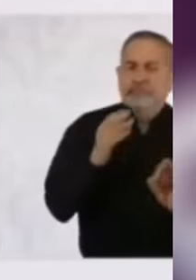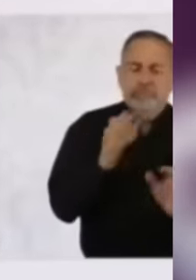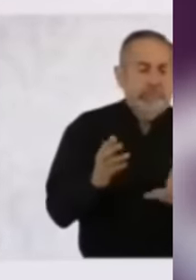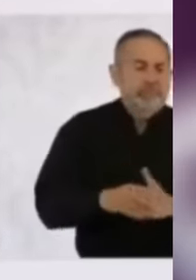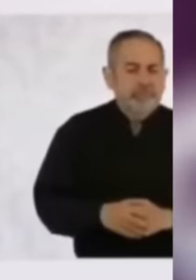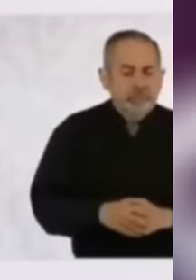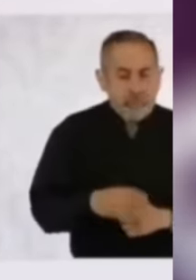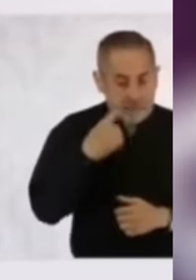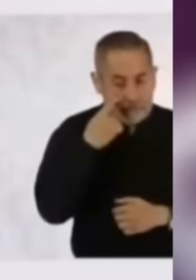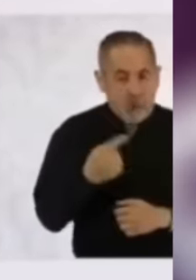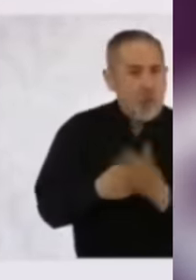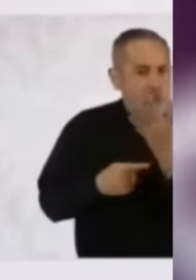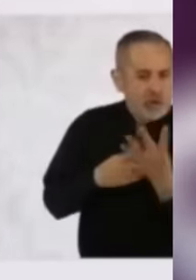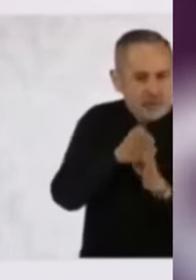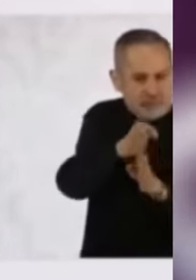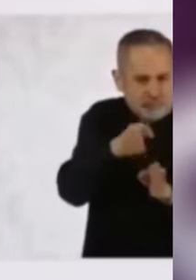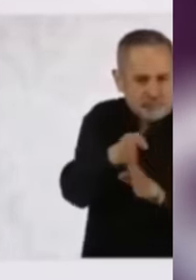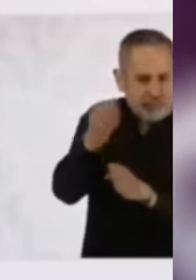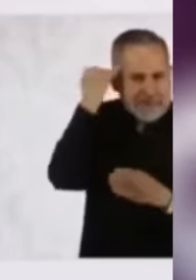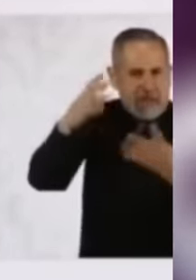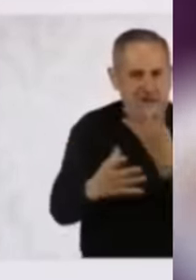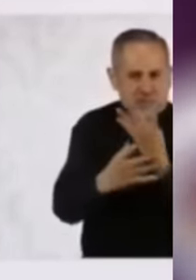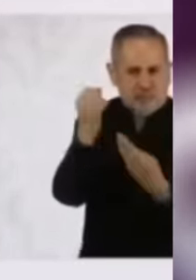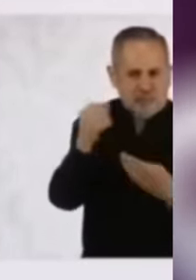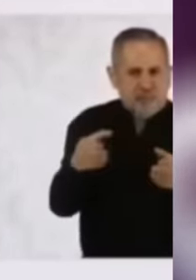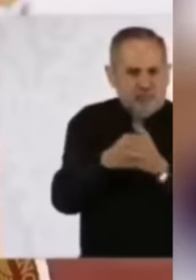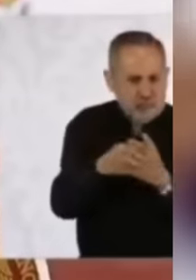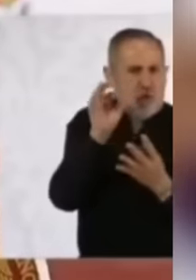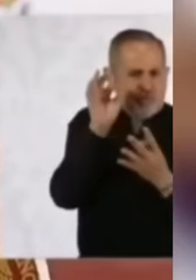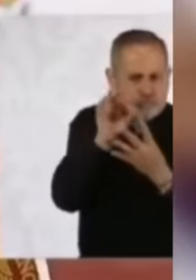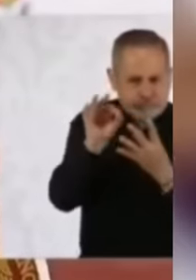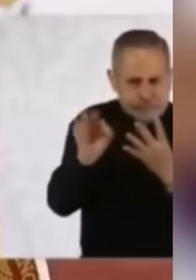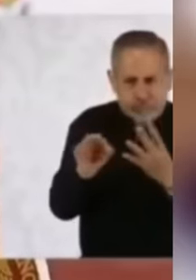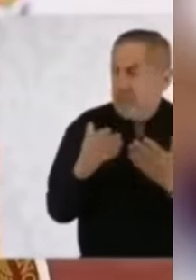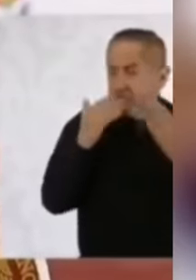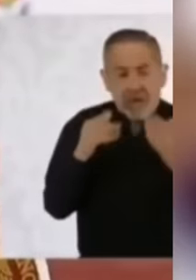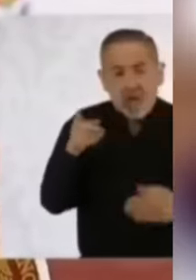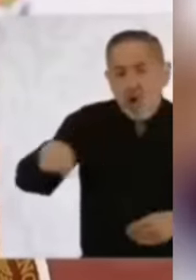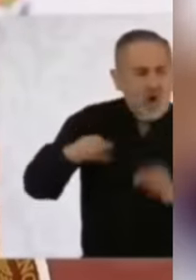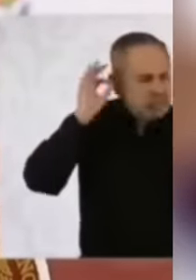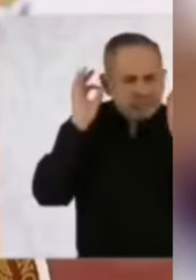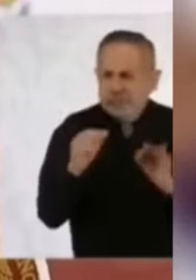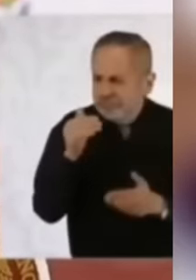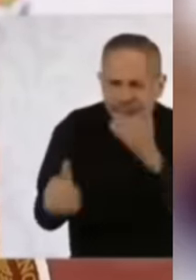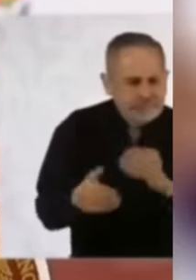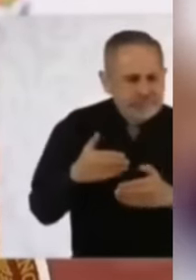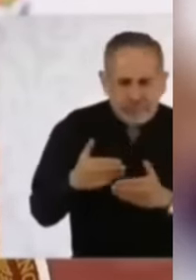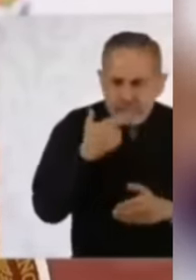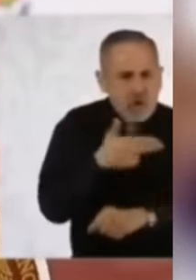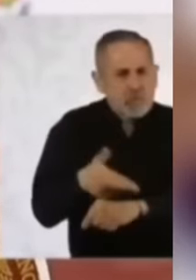Son los cuatro ejes que hemos planteado aquí, que los han llevado de manera muy avanzada.